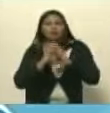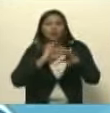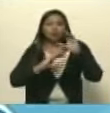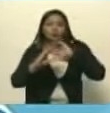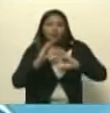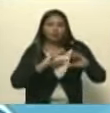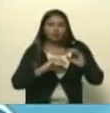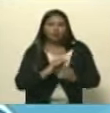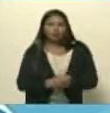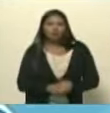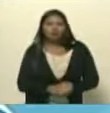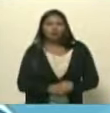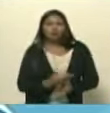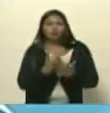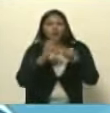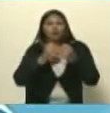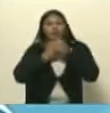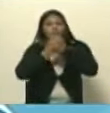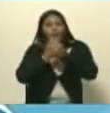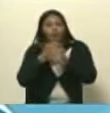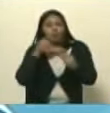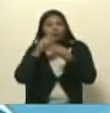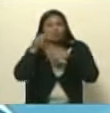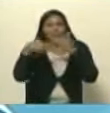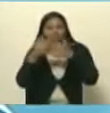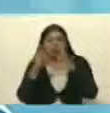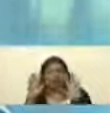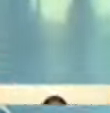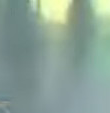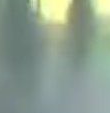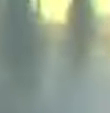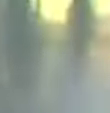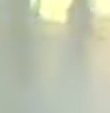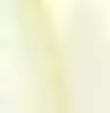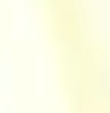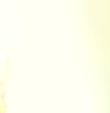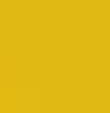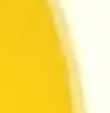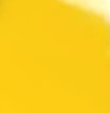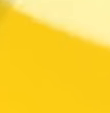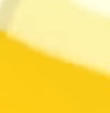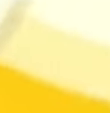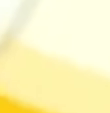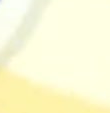alternativos con libertad amor y convicción hasta mañana holidays a a a